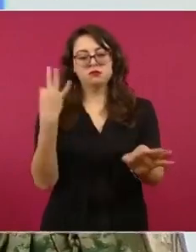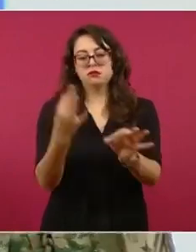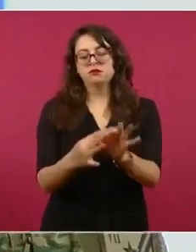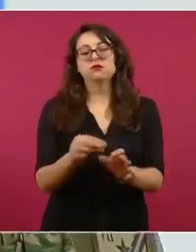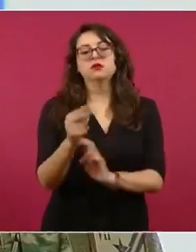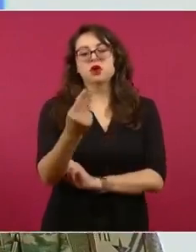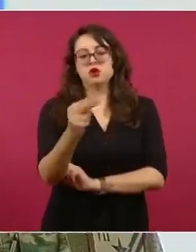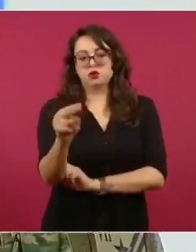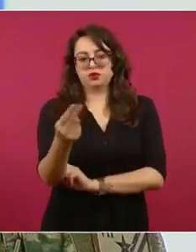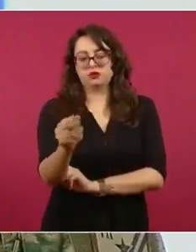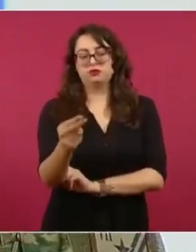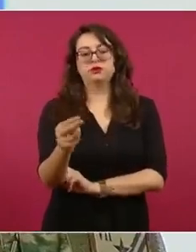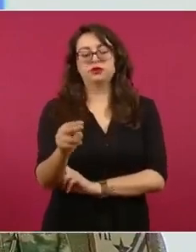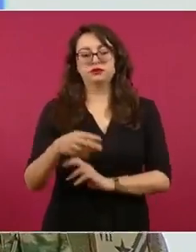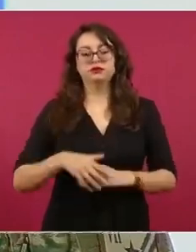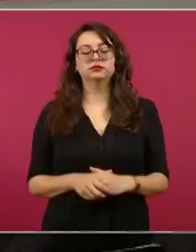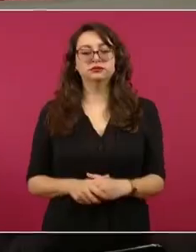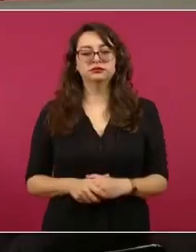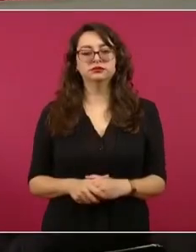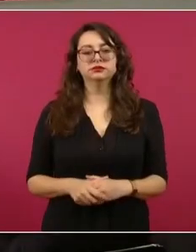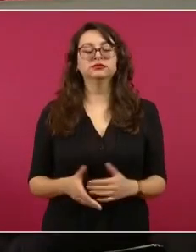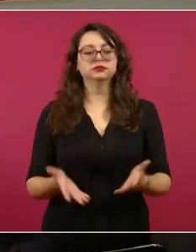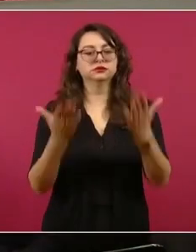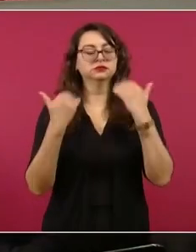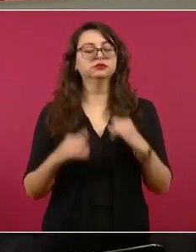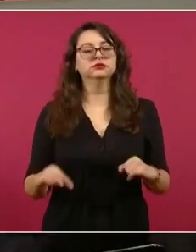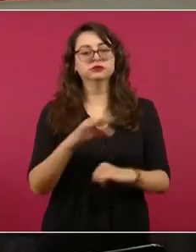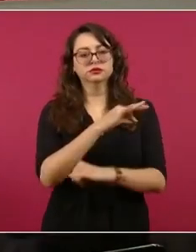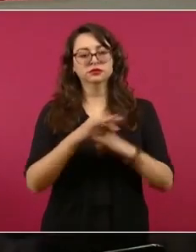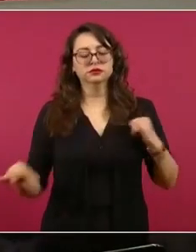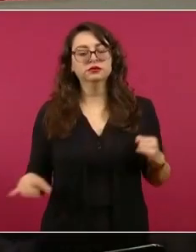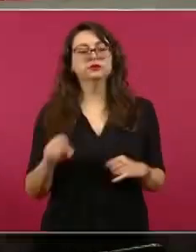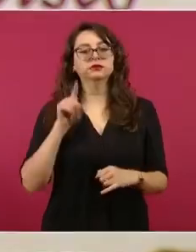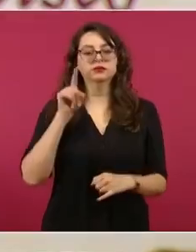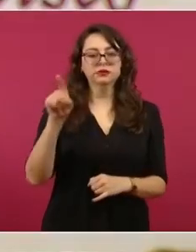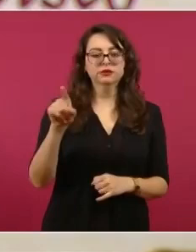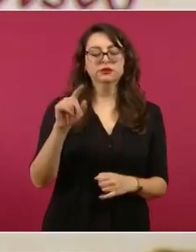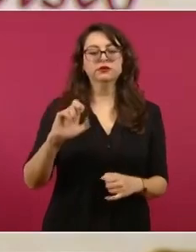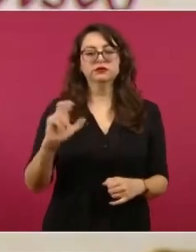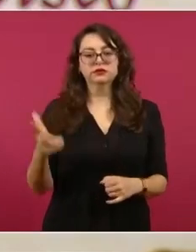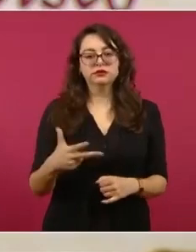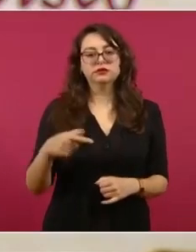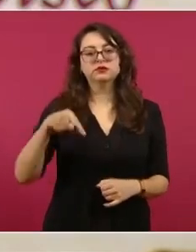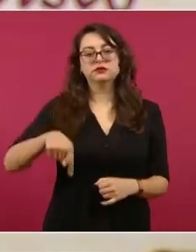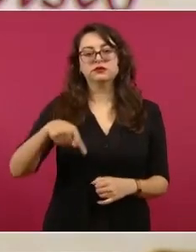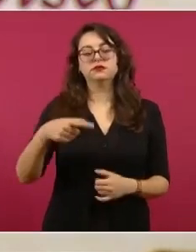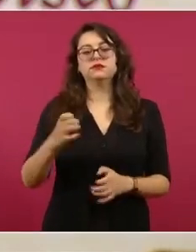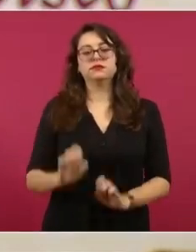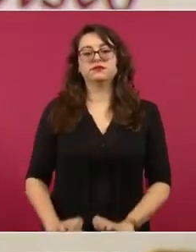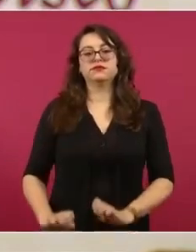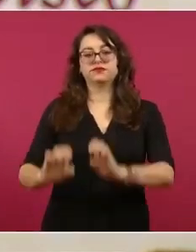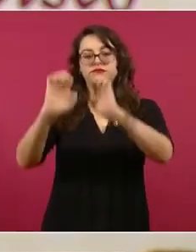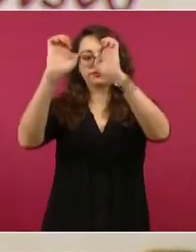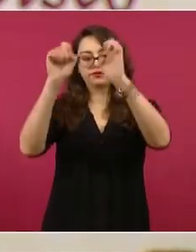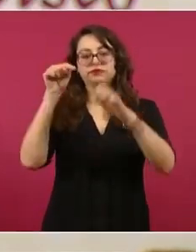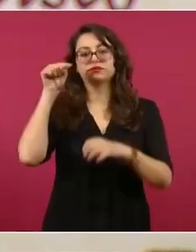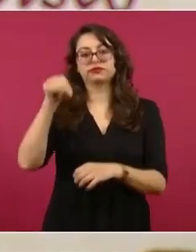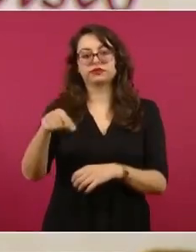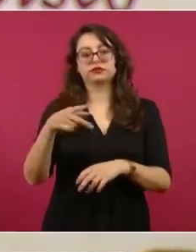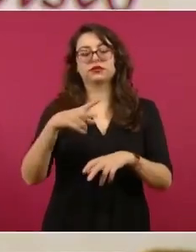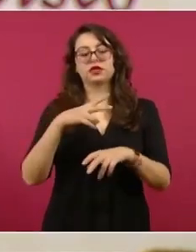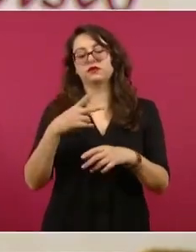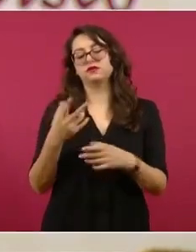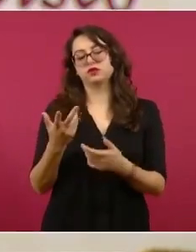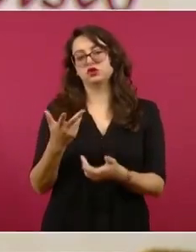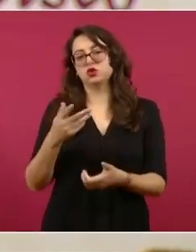noviembre del presente año. Por último, en la ciudad de Chetumal también se construye un edificio para la empresa de participación estatal mayoritaria Tren